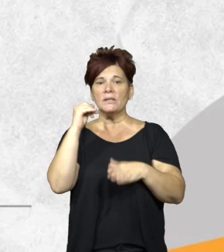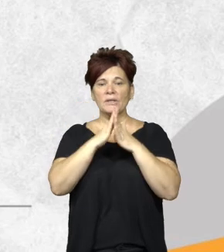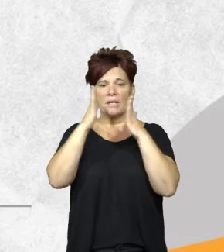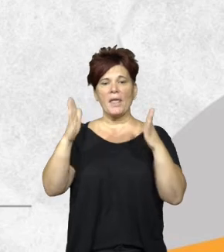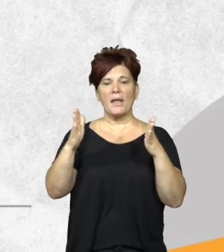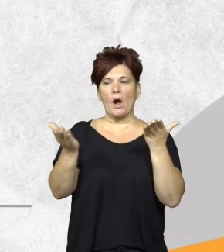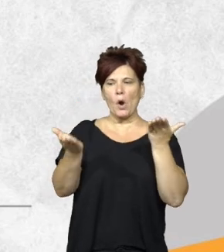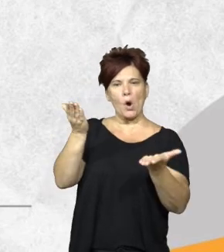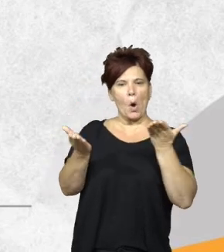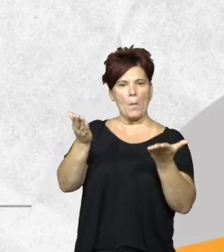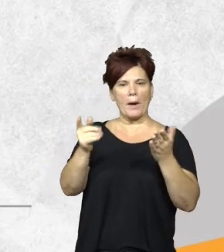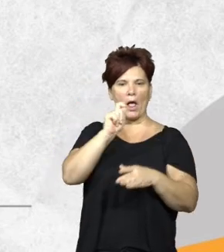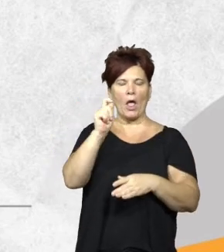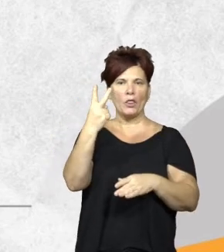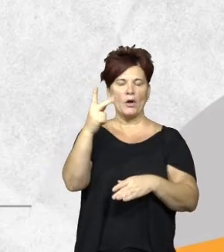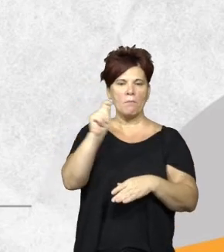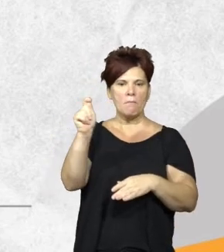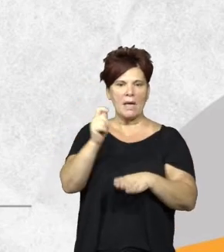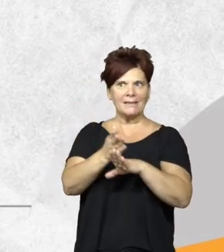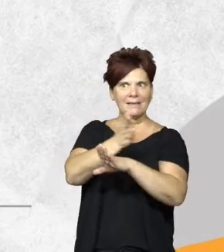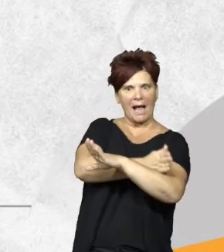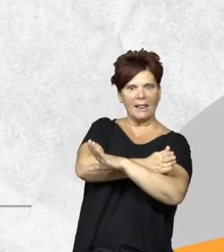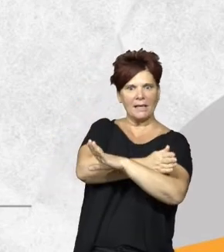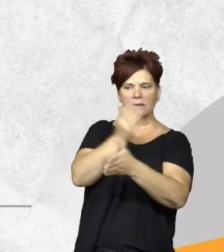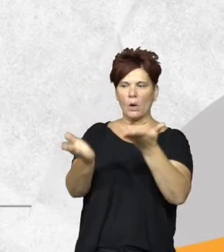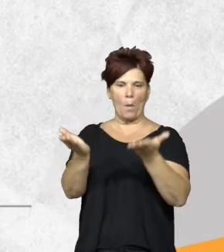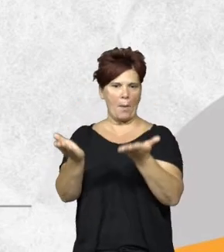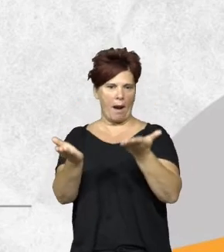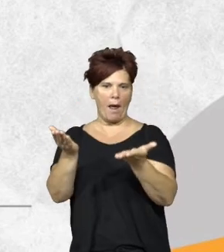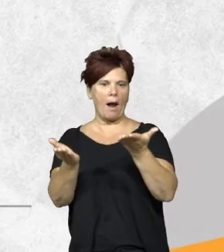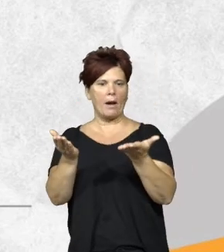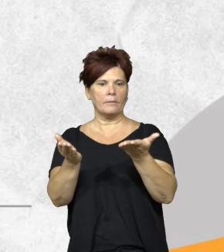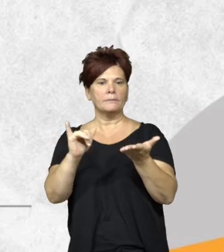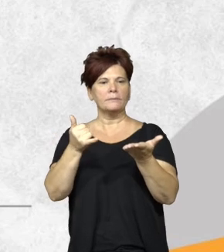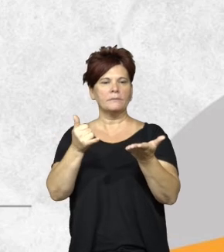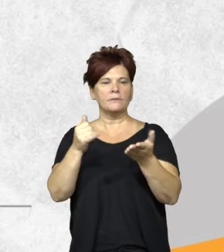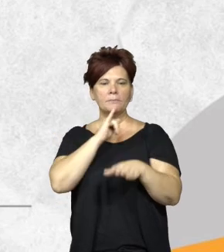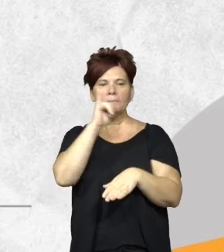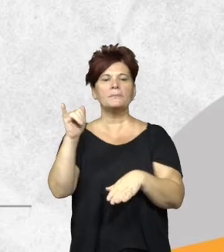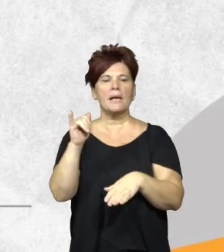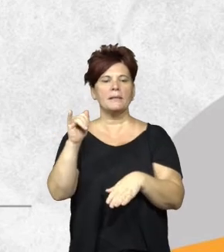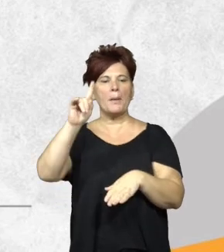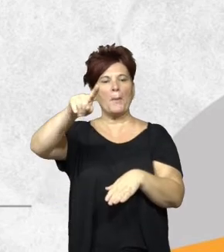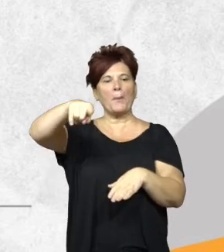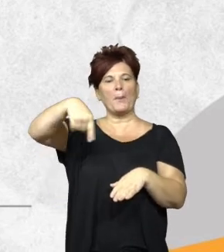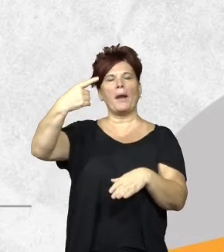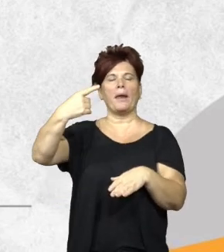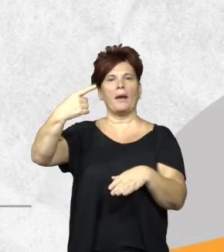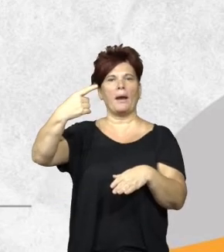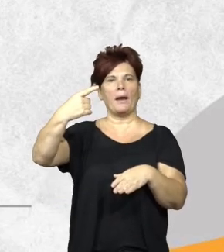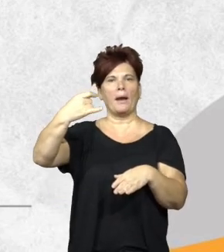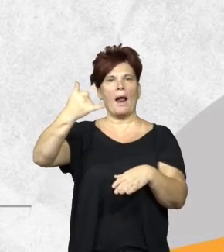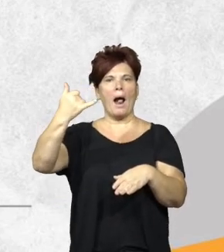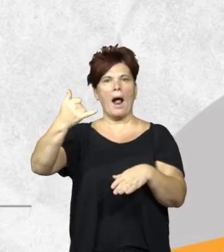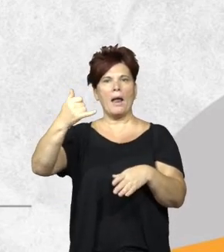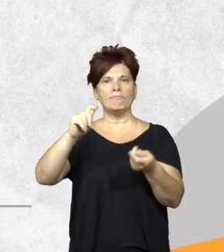compara con lo que pasó los dos meses previos y entonces si predice lo que tendría que venir y si hay